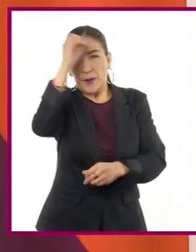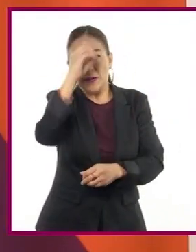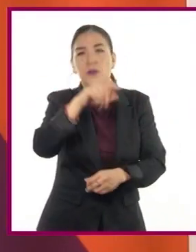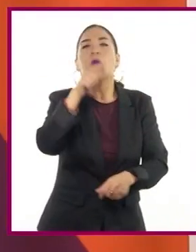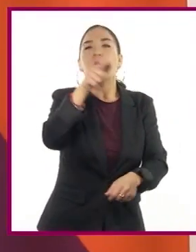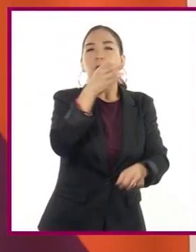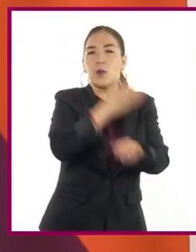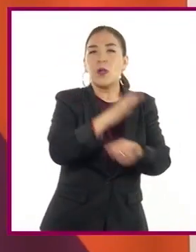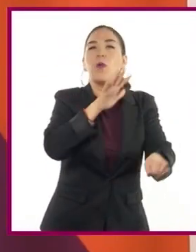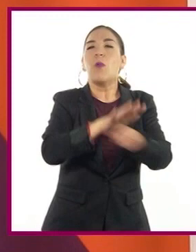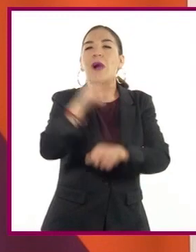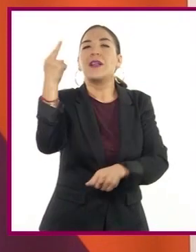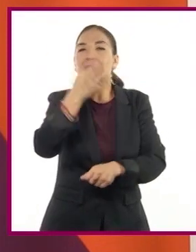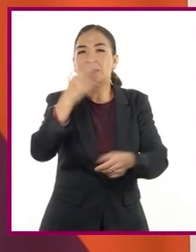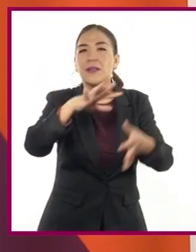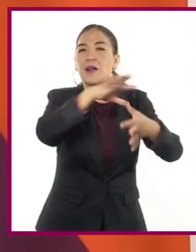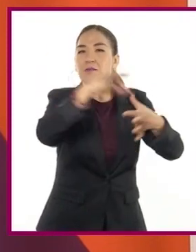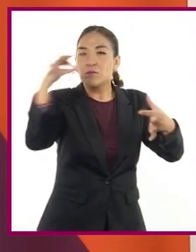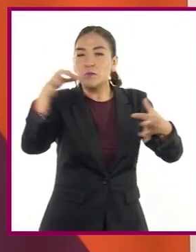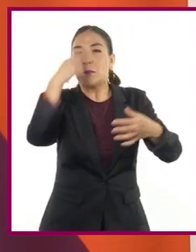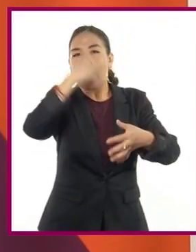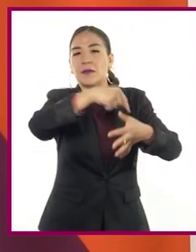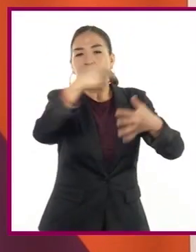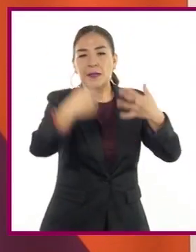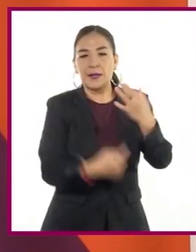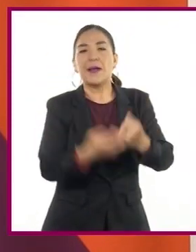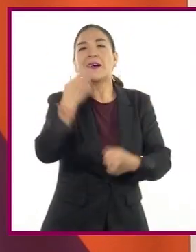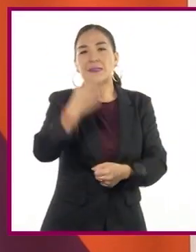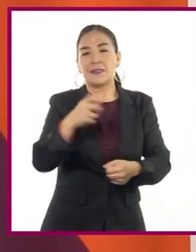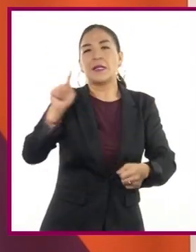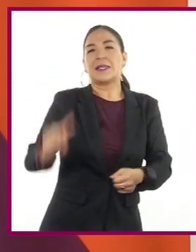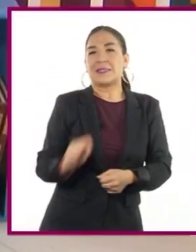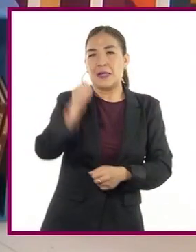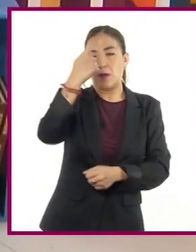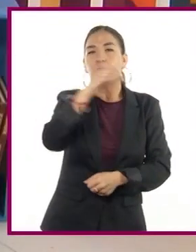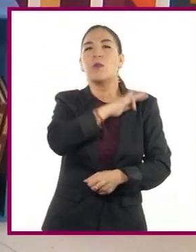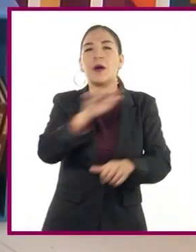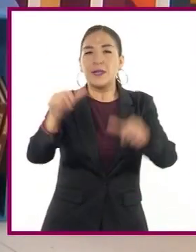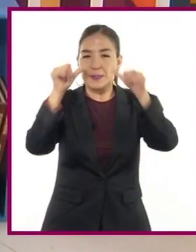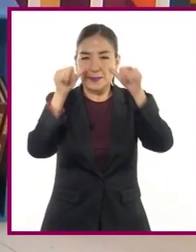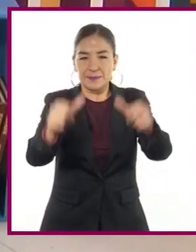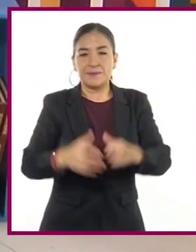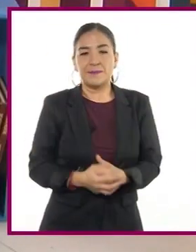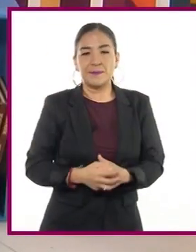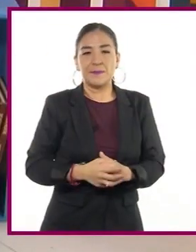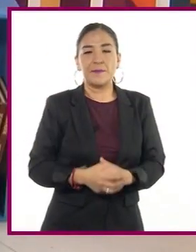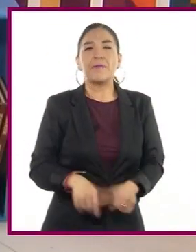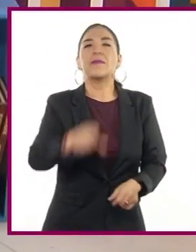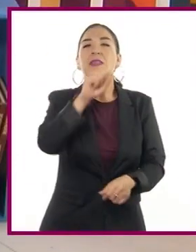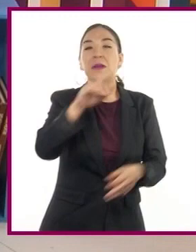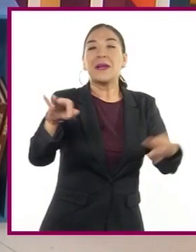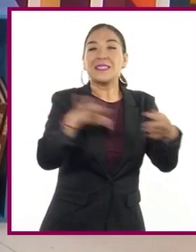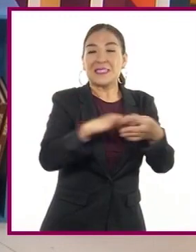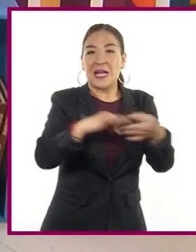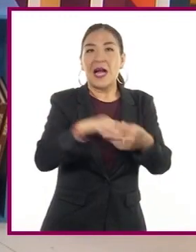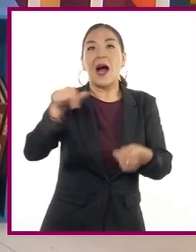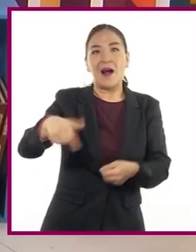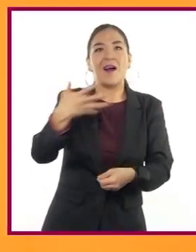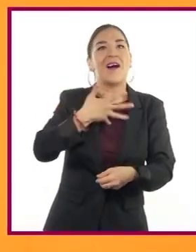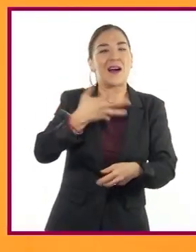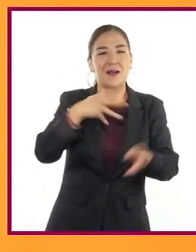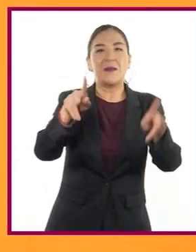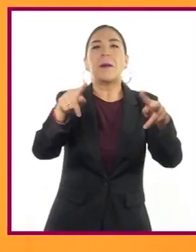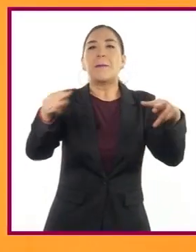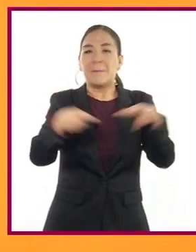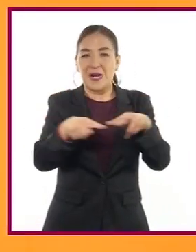necesidades de las que nos podemos ocupar desde la asignatura de tecnología. De hecho, cerca de aquí hay un parque y